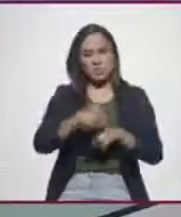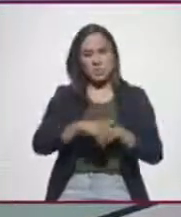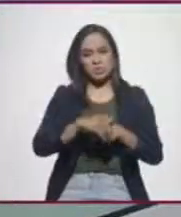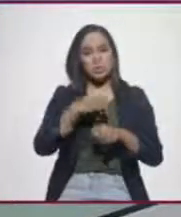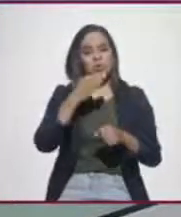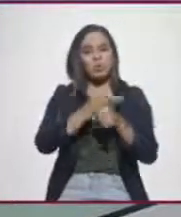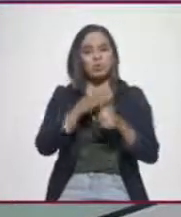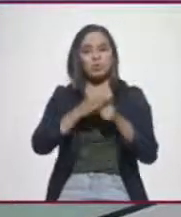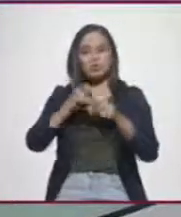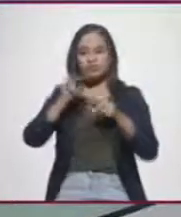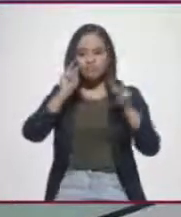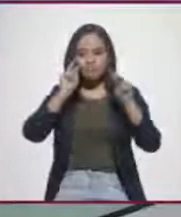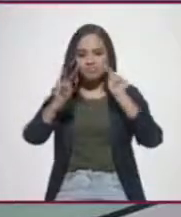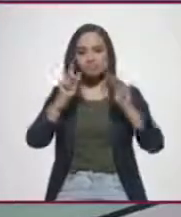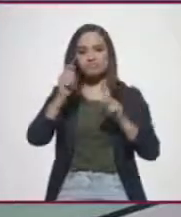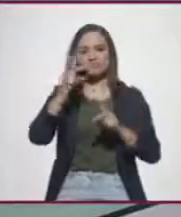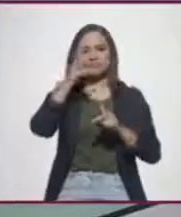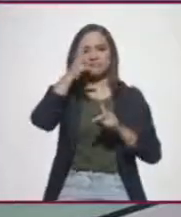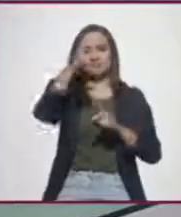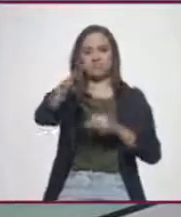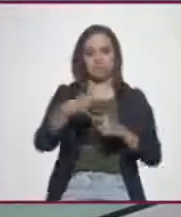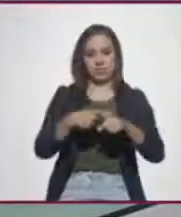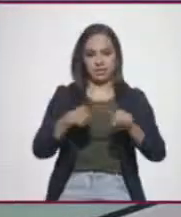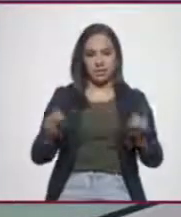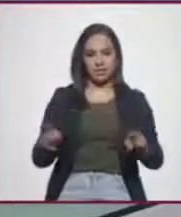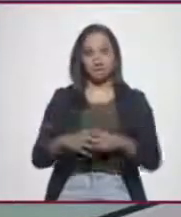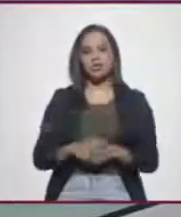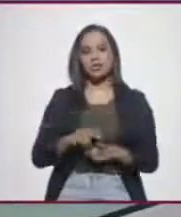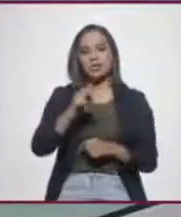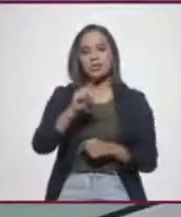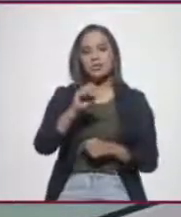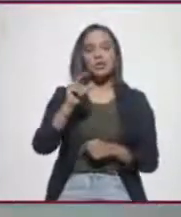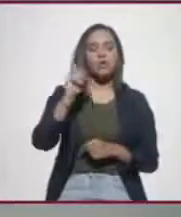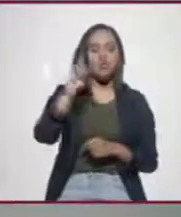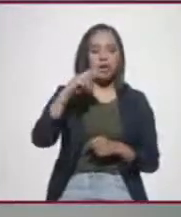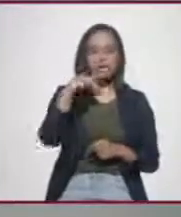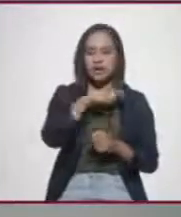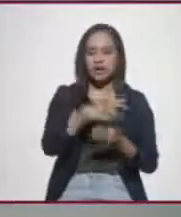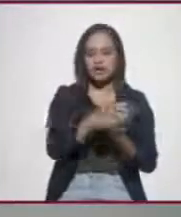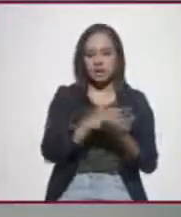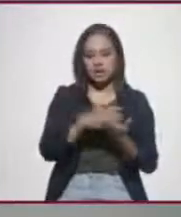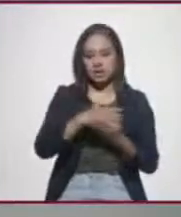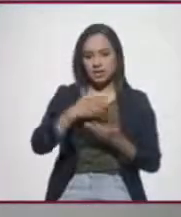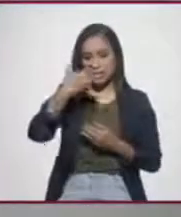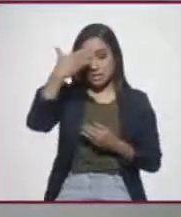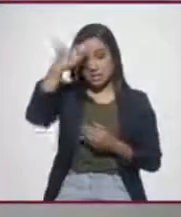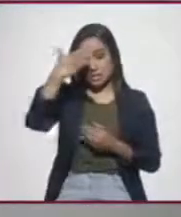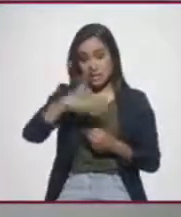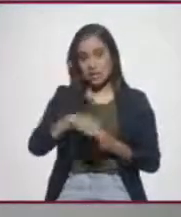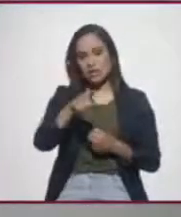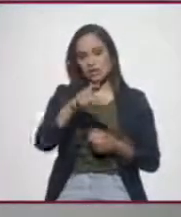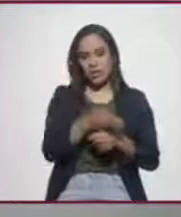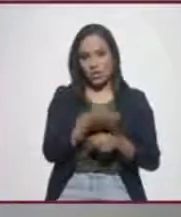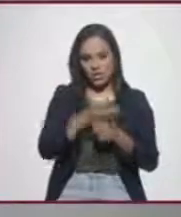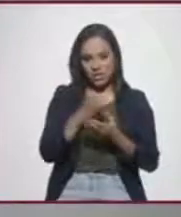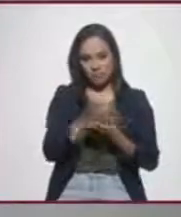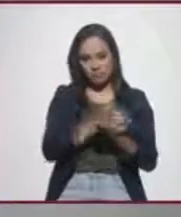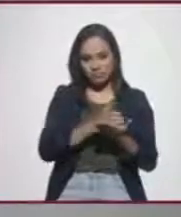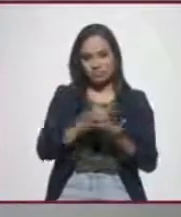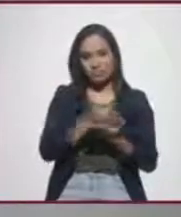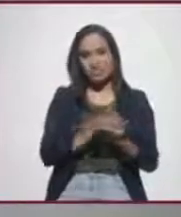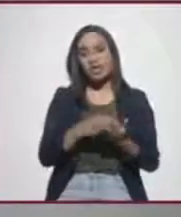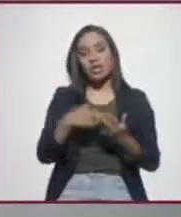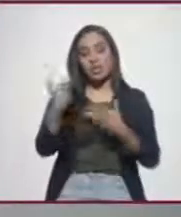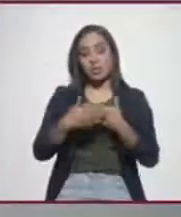percepción está hecha de muchos más elementos. Muy bien, Paco, pues te deseamos pronta recuperación. Gracias. Sabemos que pues en eso andas. es. Y bueno,